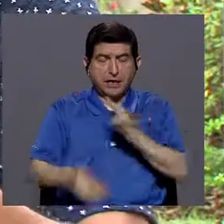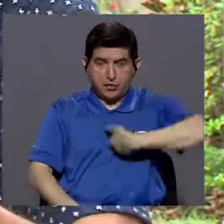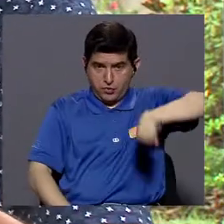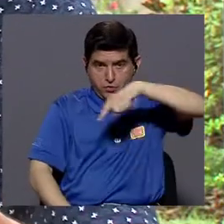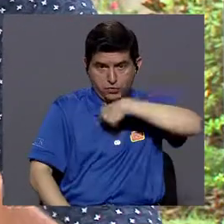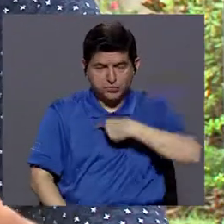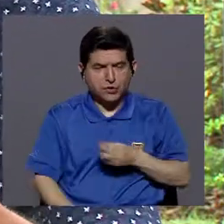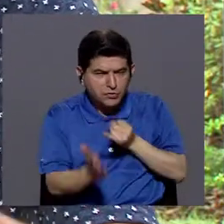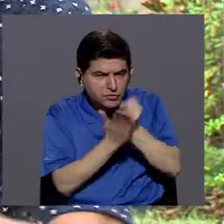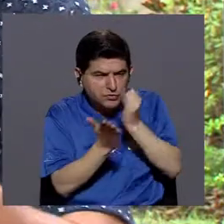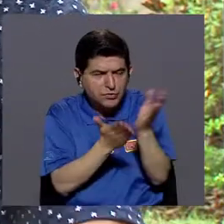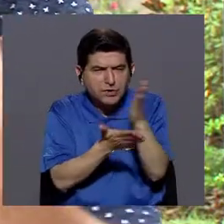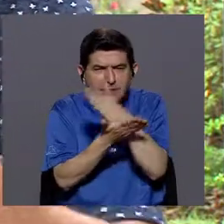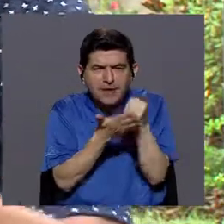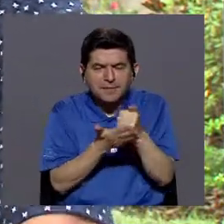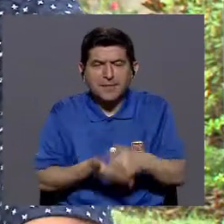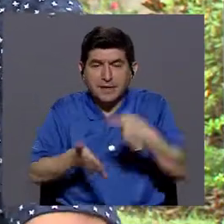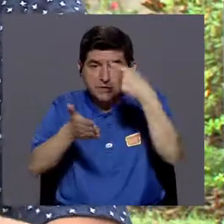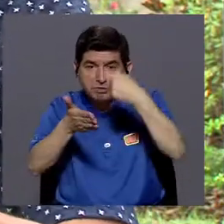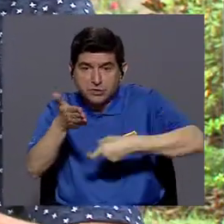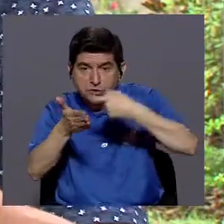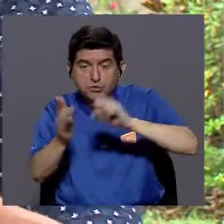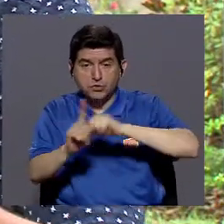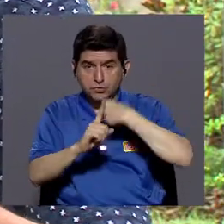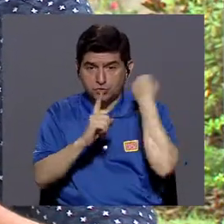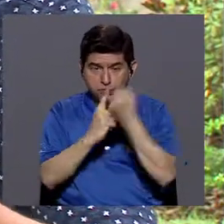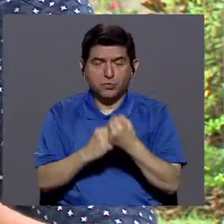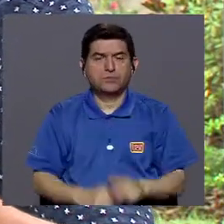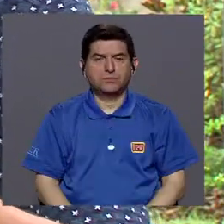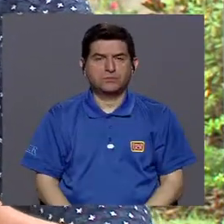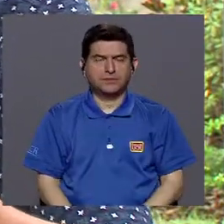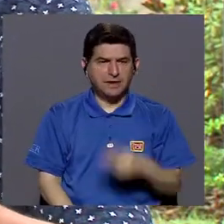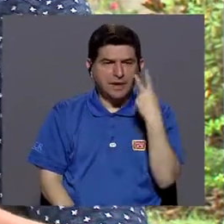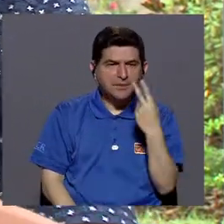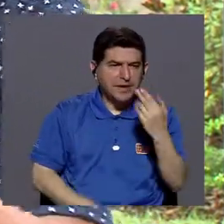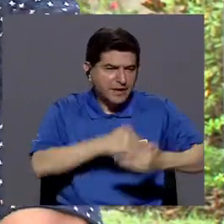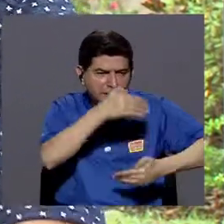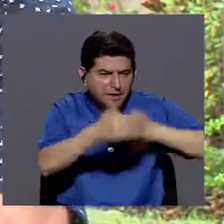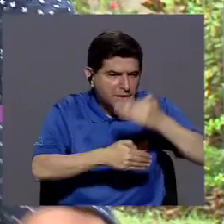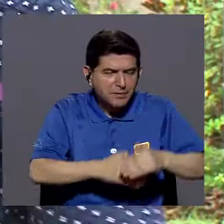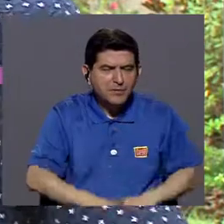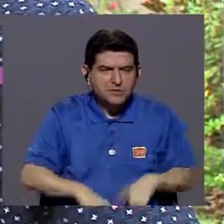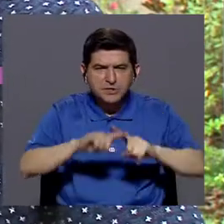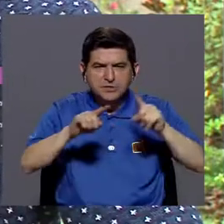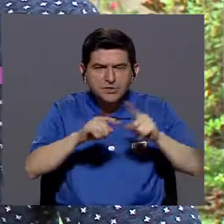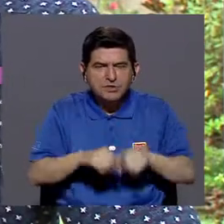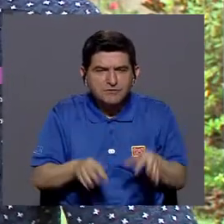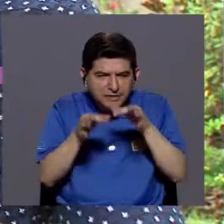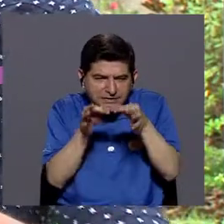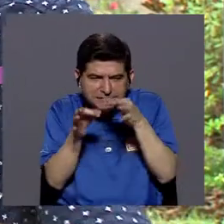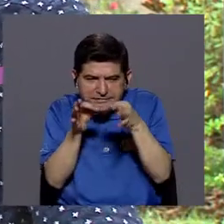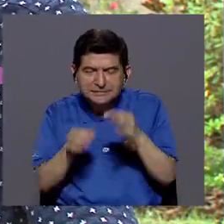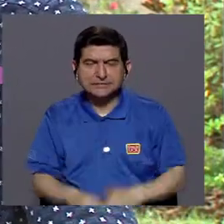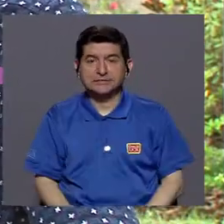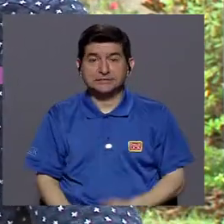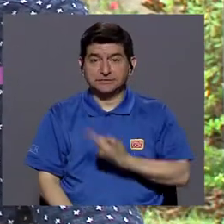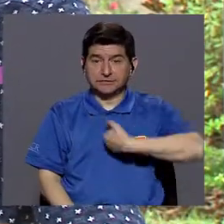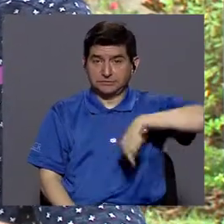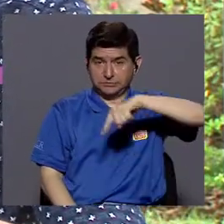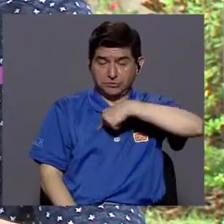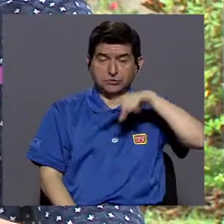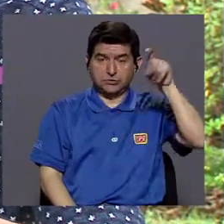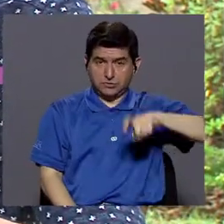nosotros, que estamos investigando la parte un poco más dura del asunto, ¿verdad? Como viendo cómo se comportan los tejidos y demás, nosotros tenemos que ser